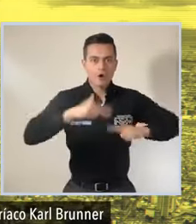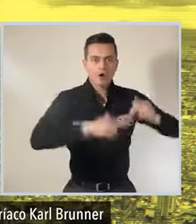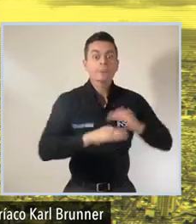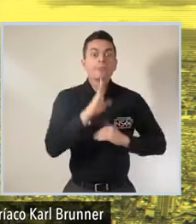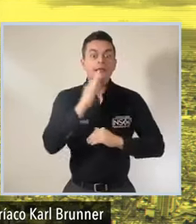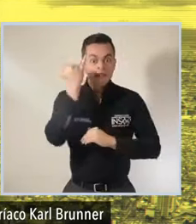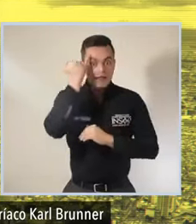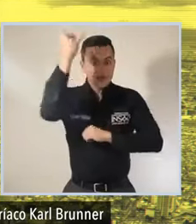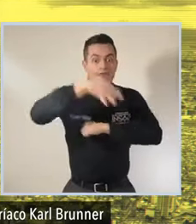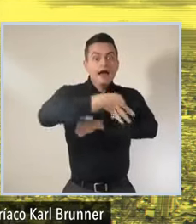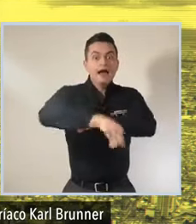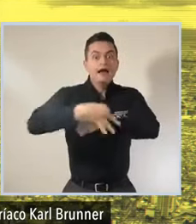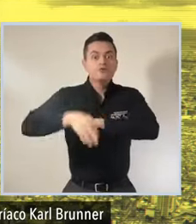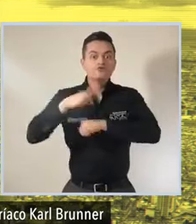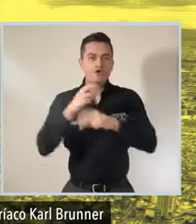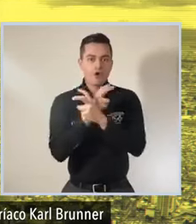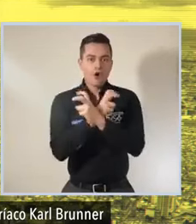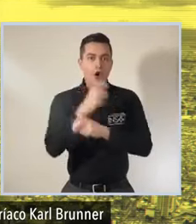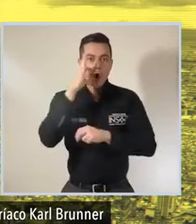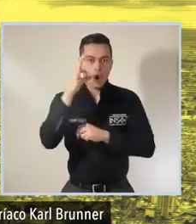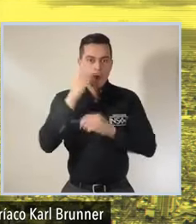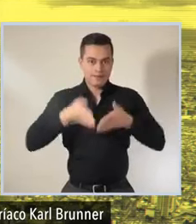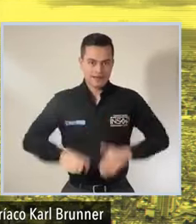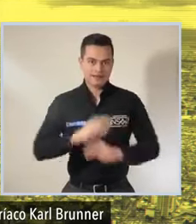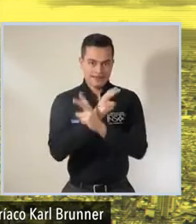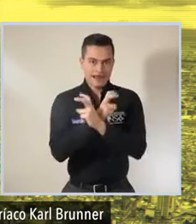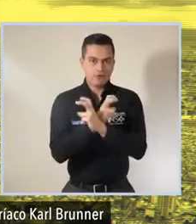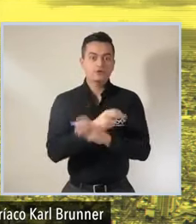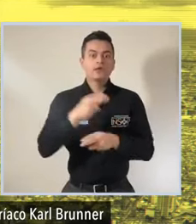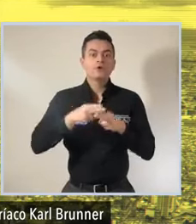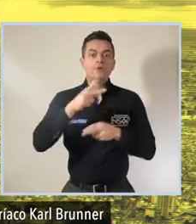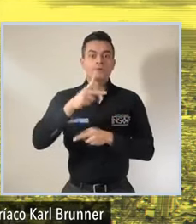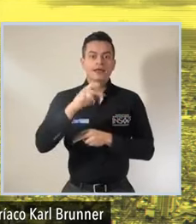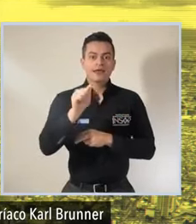fue el arquitecto austríaco Karl Brunner